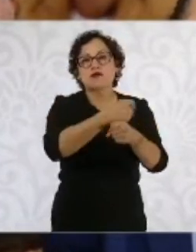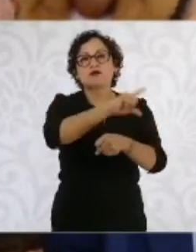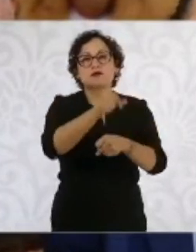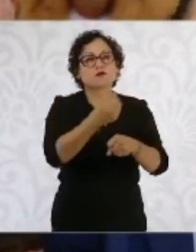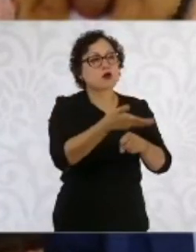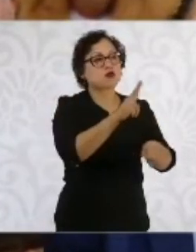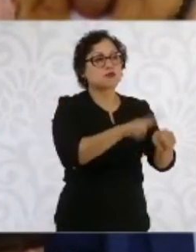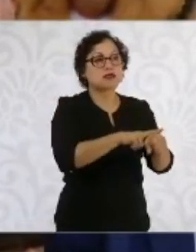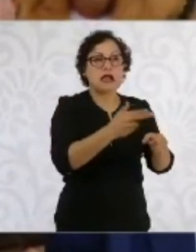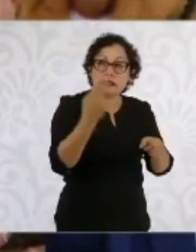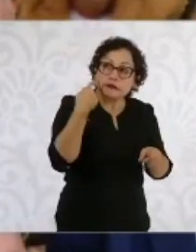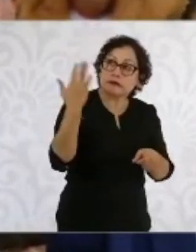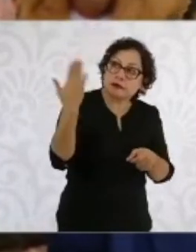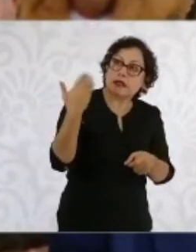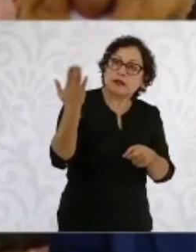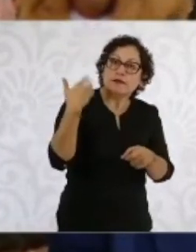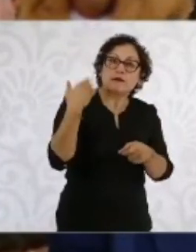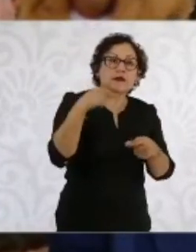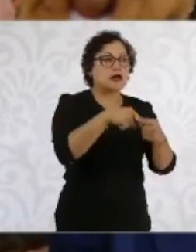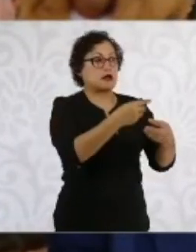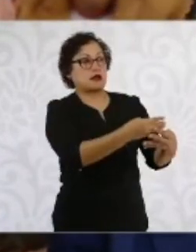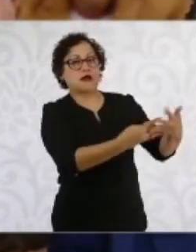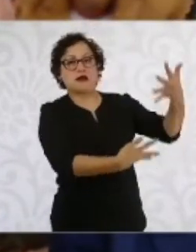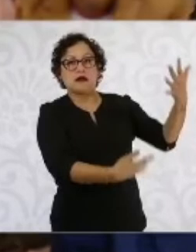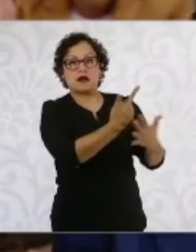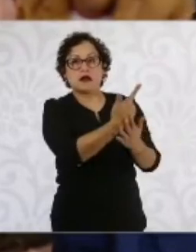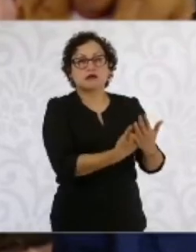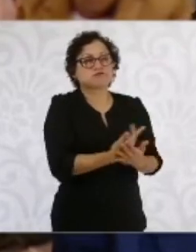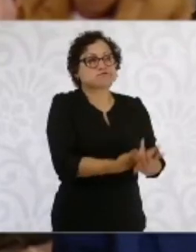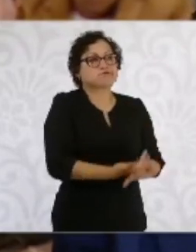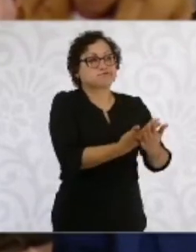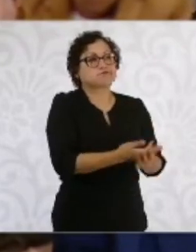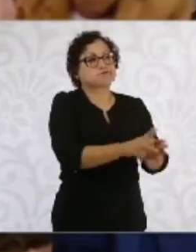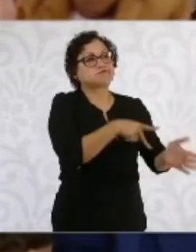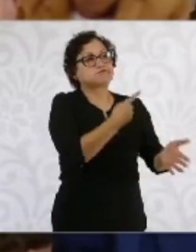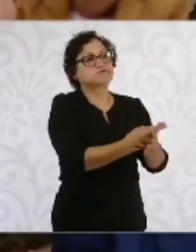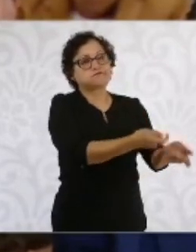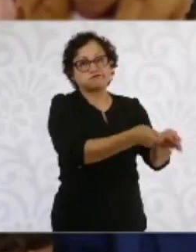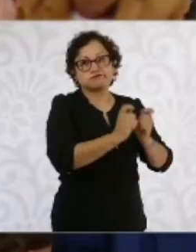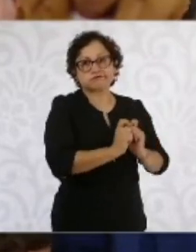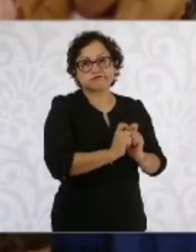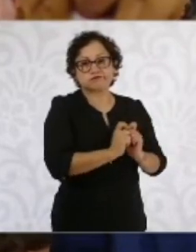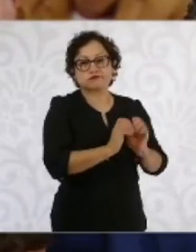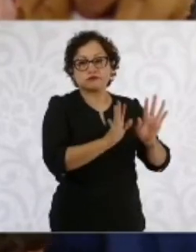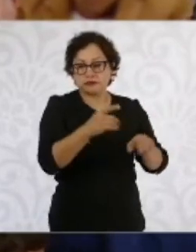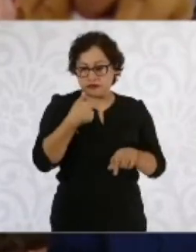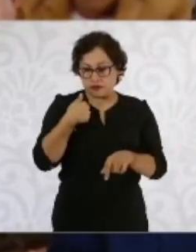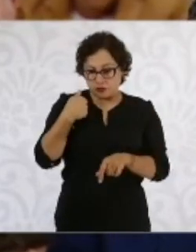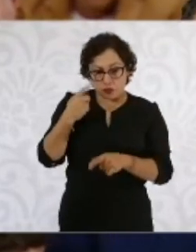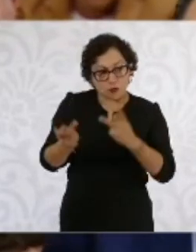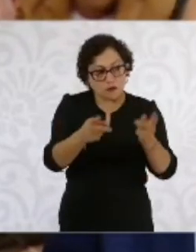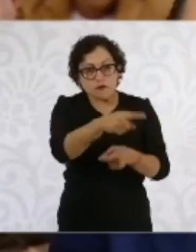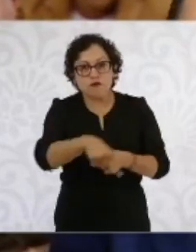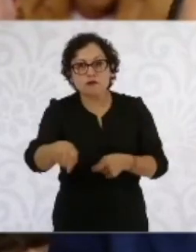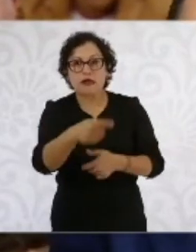hospital, se regresa al hospital y toda la gente que está esperando, digamos, su basificación de 10. Bueno, a mí me tocó entrevistar hasta de 15 años